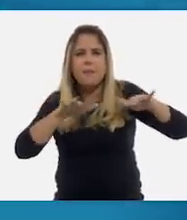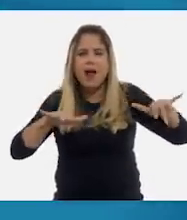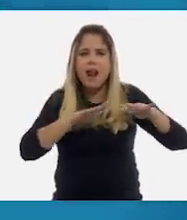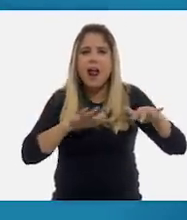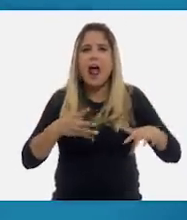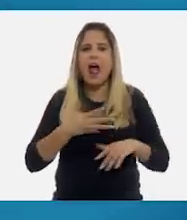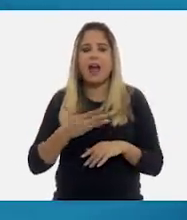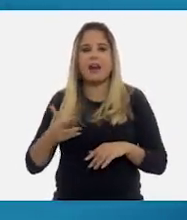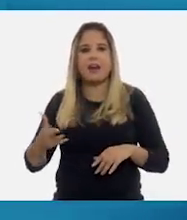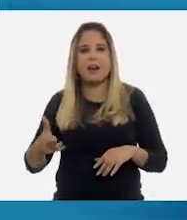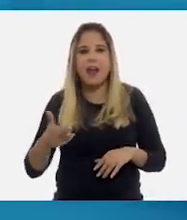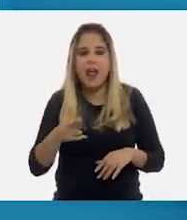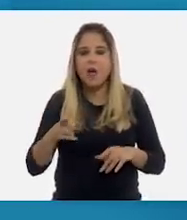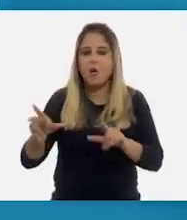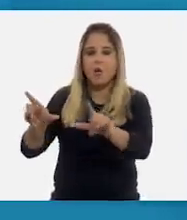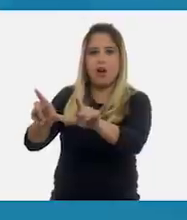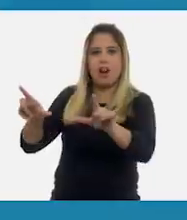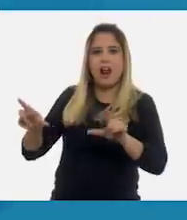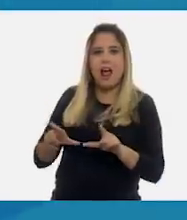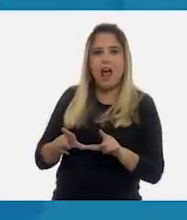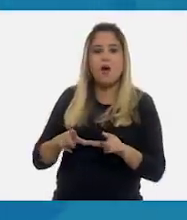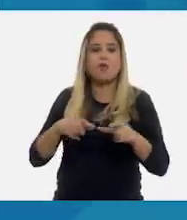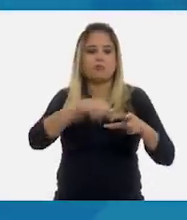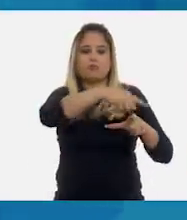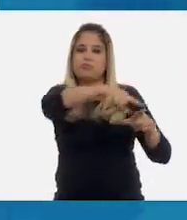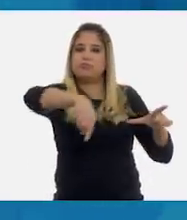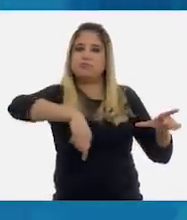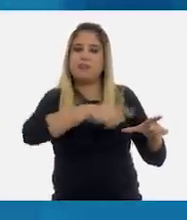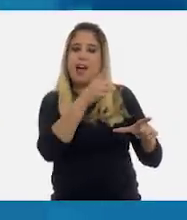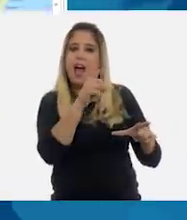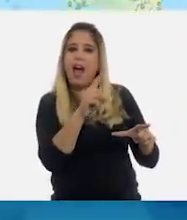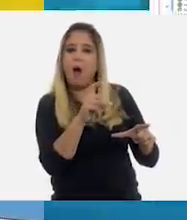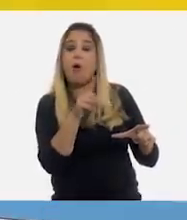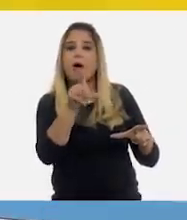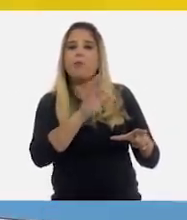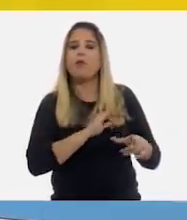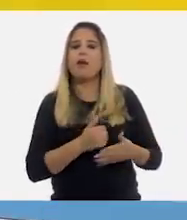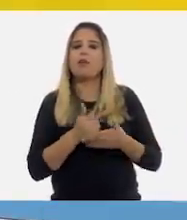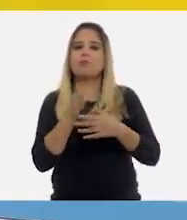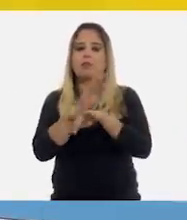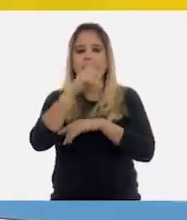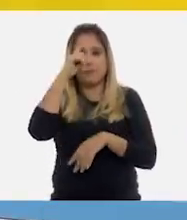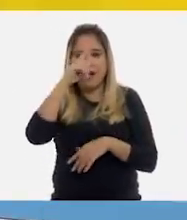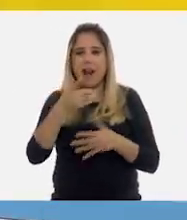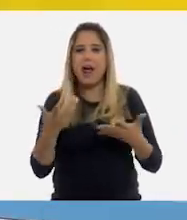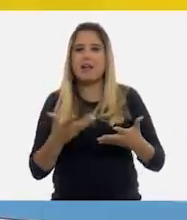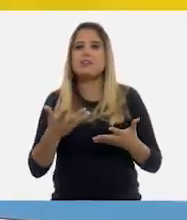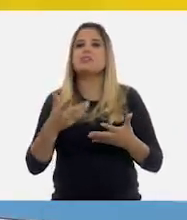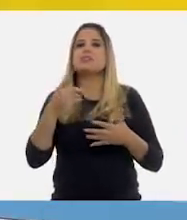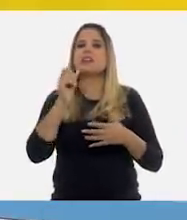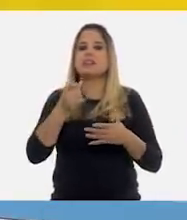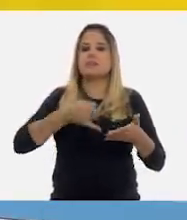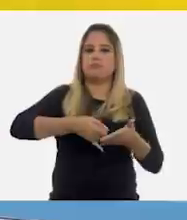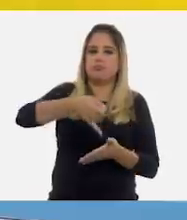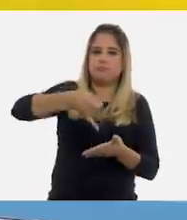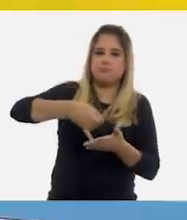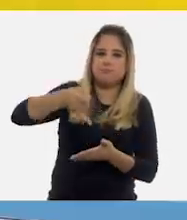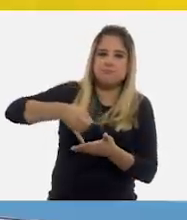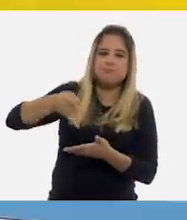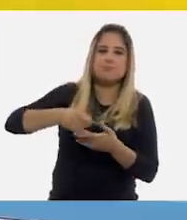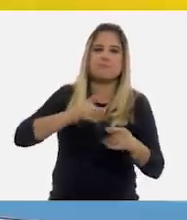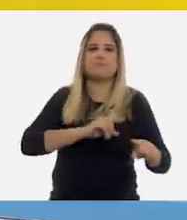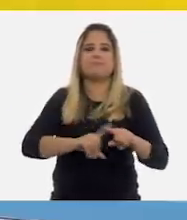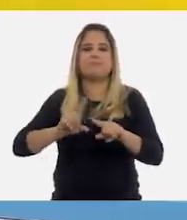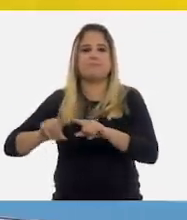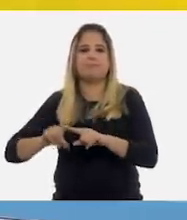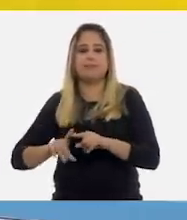ríos, lagos y lagunas que ayudan al desarrollo de las actividades como la agricultura y la ganadería.